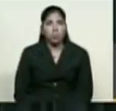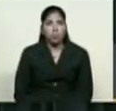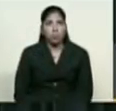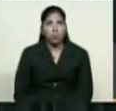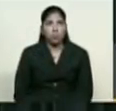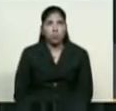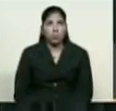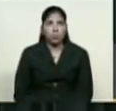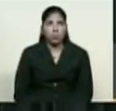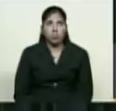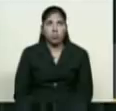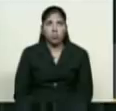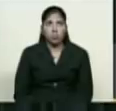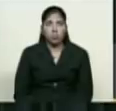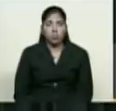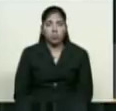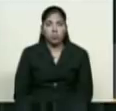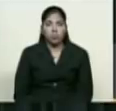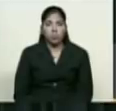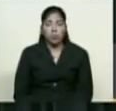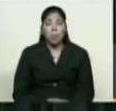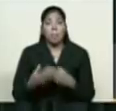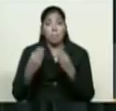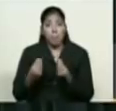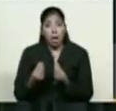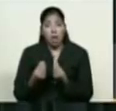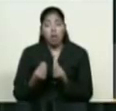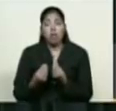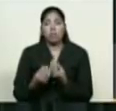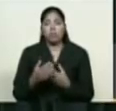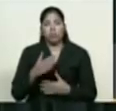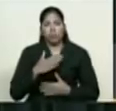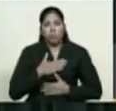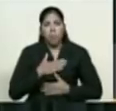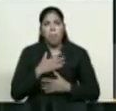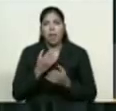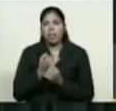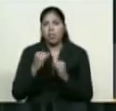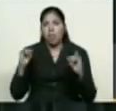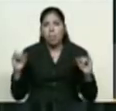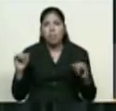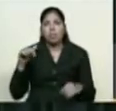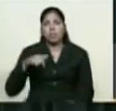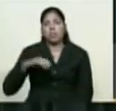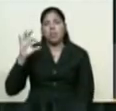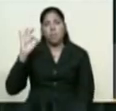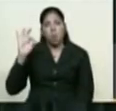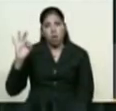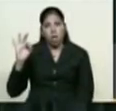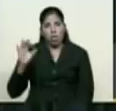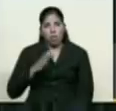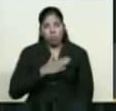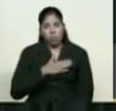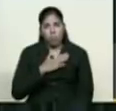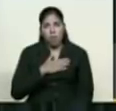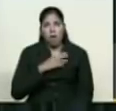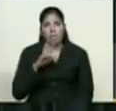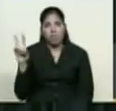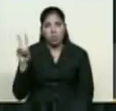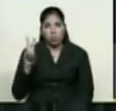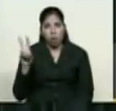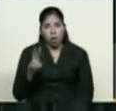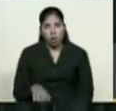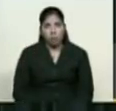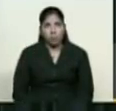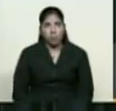todos los recursos de Venezuela, para alcanzar la soberanía monetaria y la felicidad social de los hogares de la patria. El